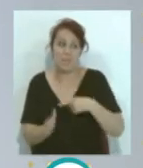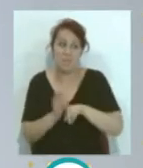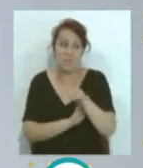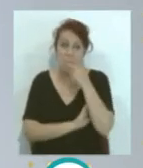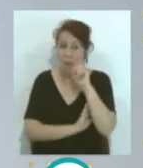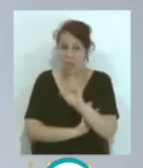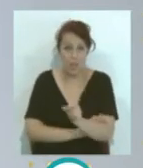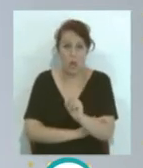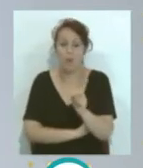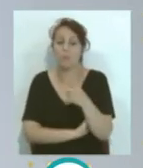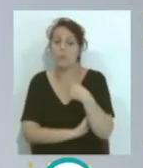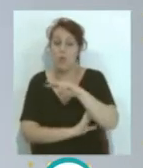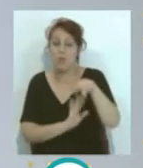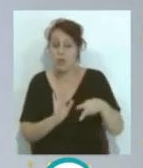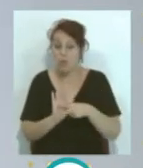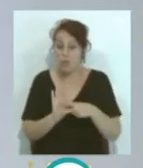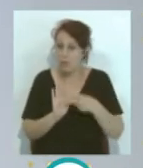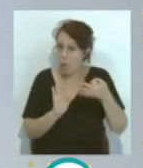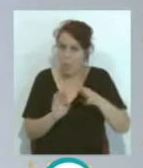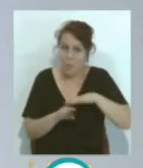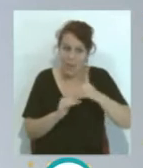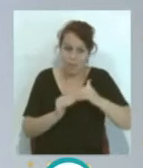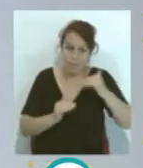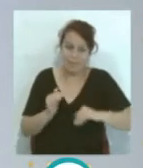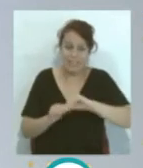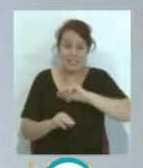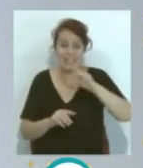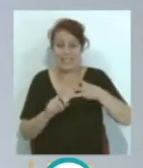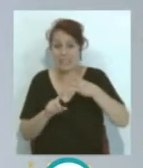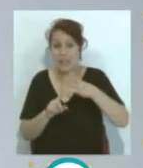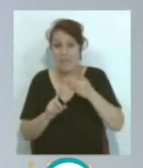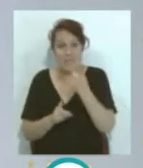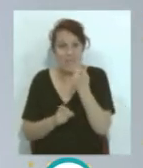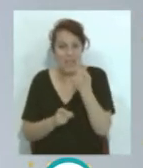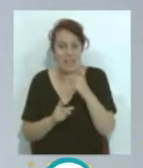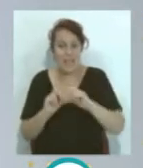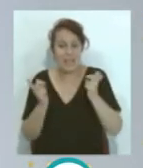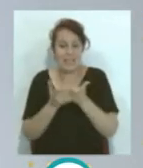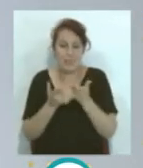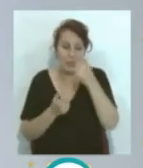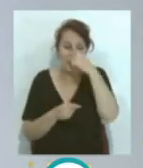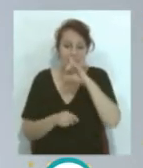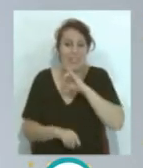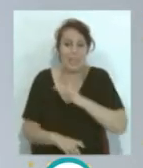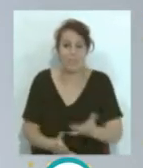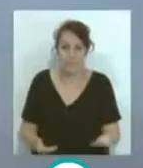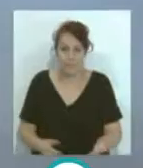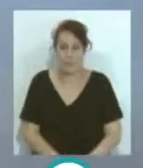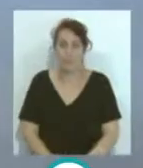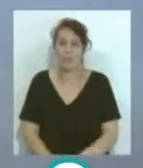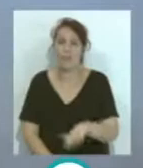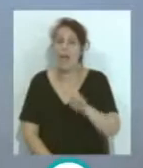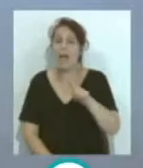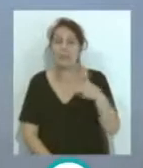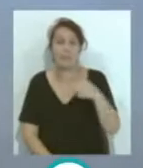...dos plazas prácticamente aseguradas a segunda... ...y una tercera... ...en la que hay bastantes equipos implicados. Sí, ahora mismo el